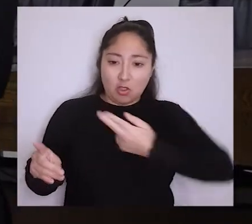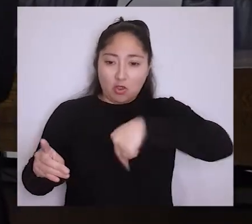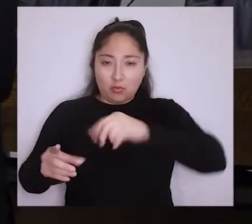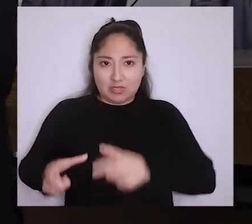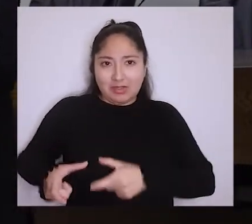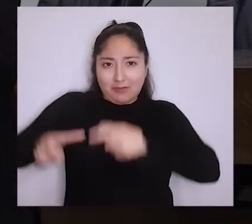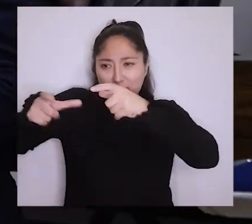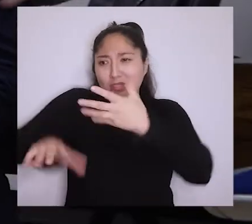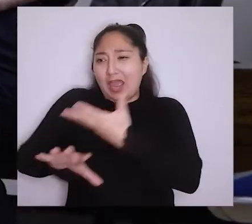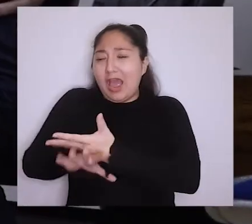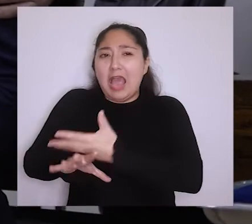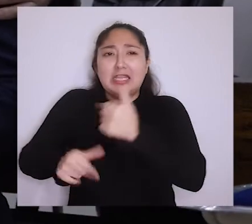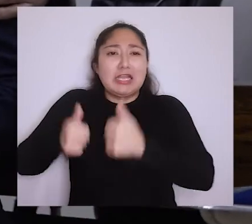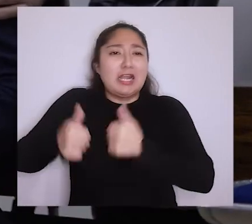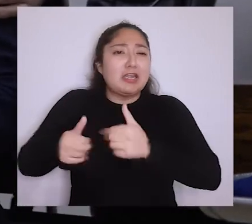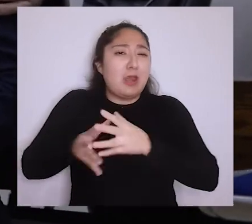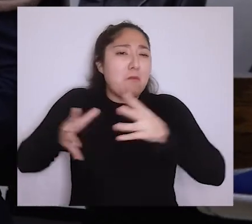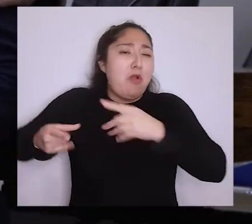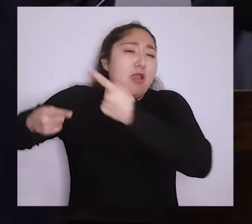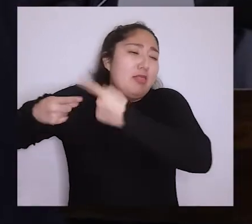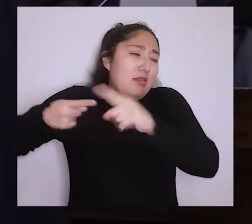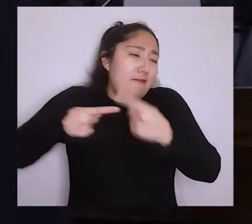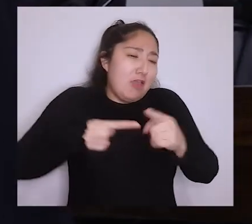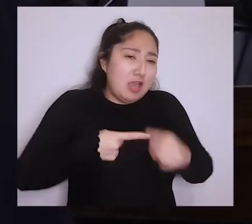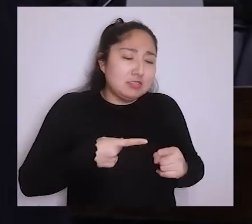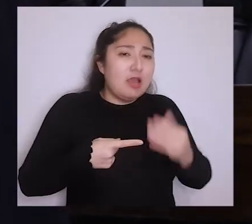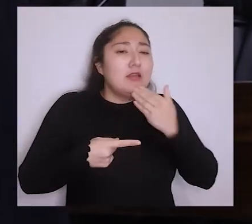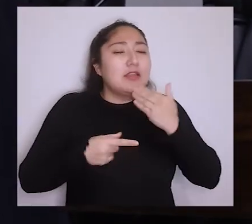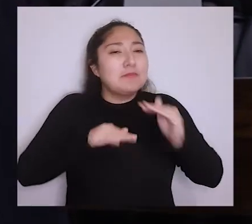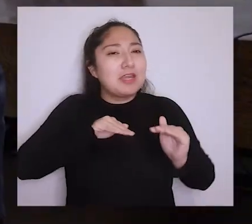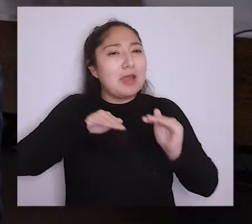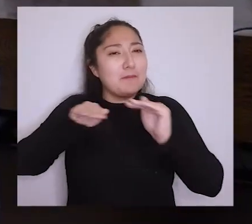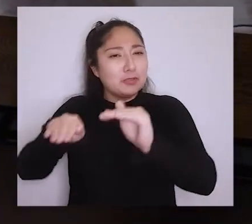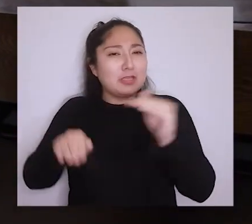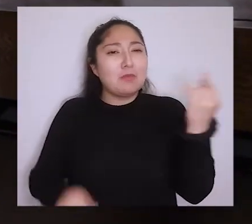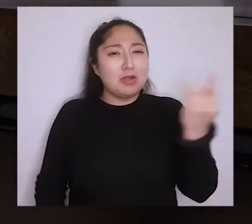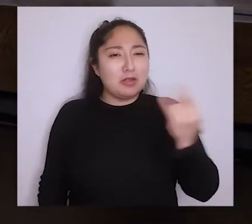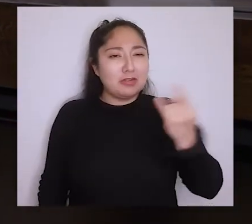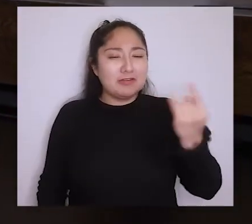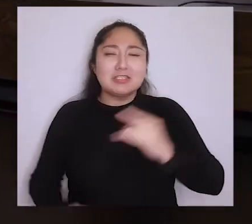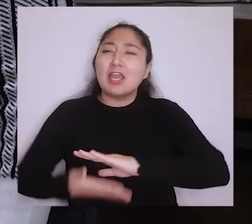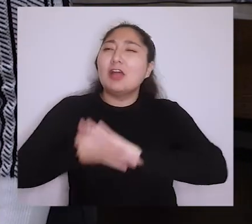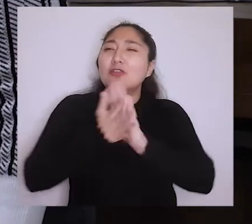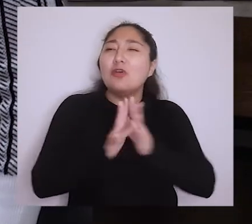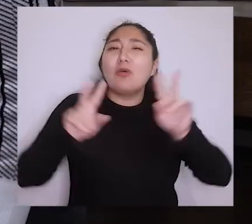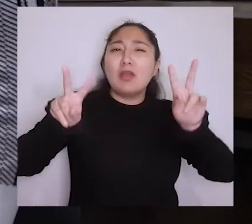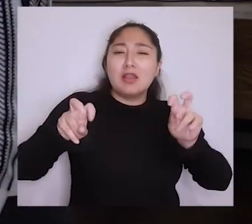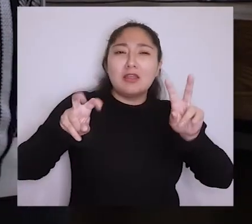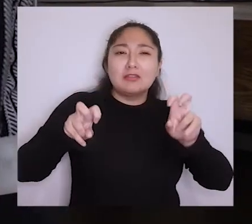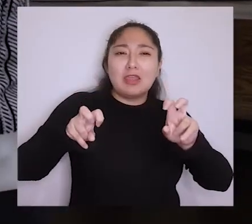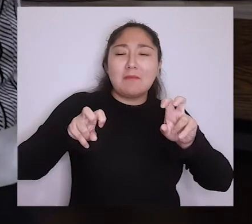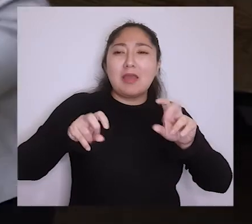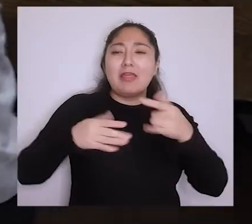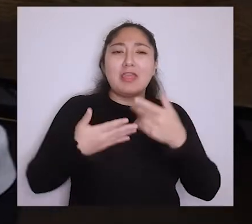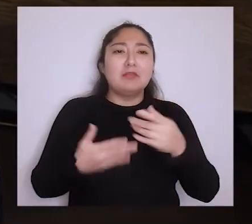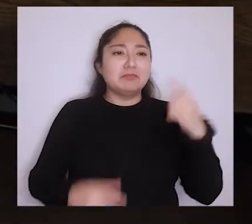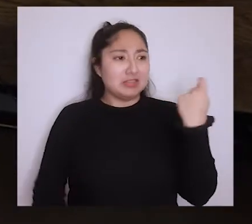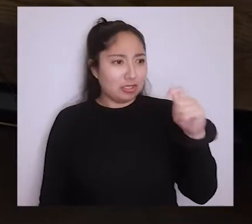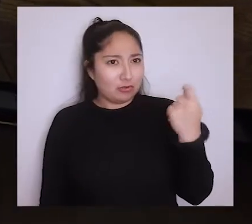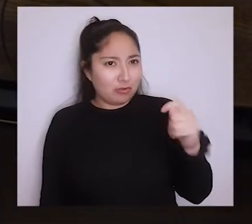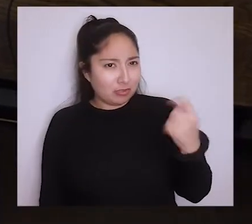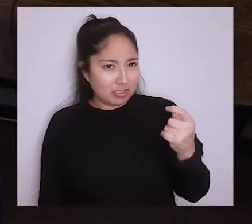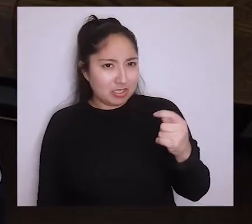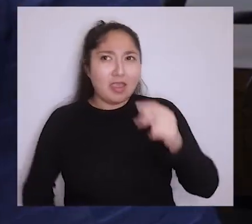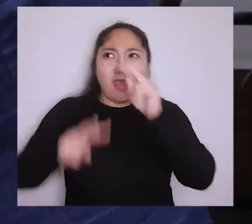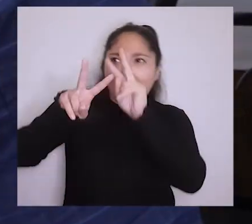En nuestra facultad hay carreras muy diversas. Estamos también aportando a la universidad con todo lo que es transferencia tecnológica,